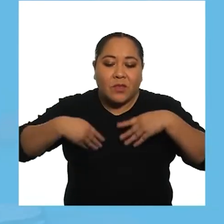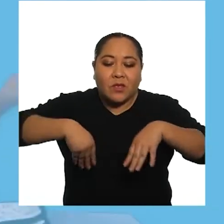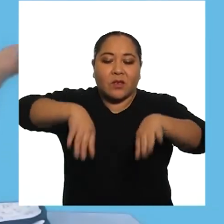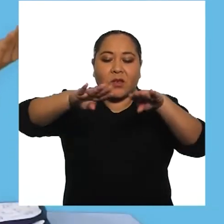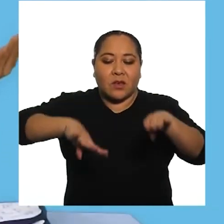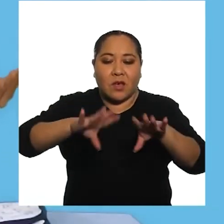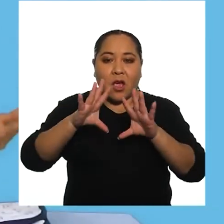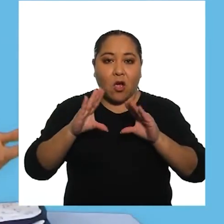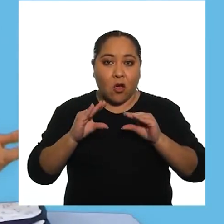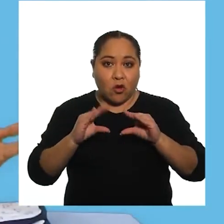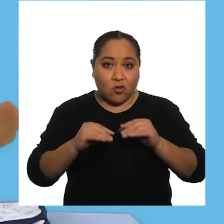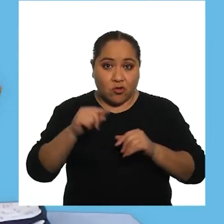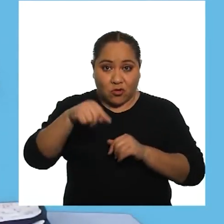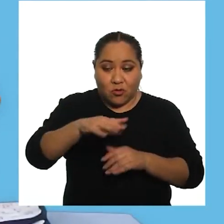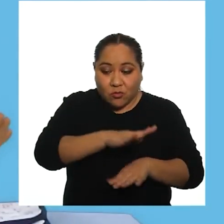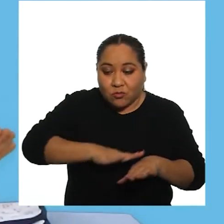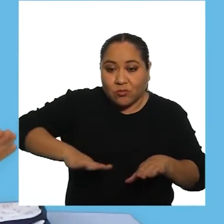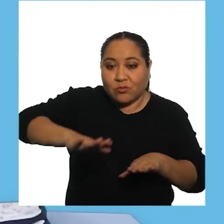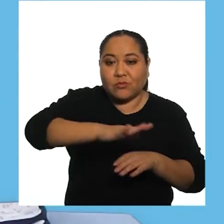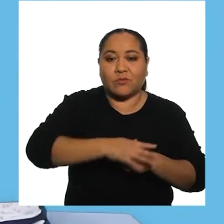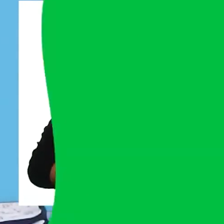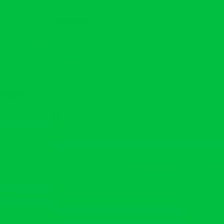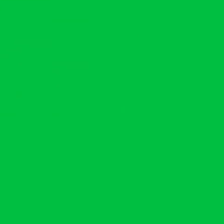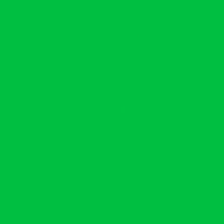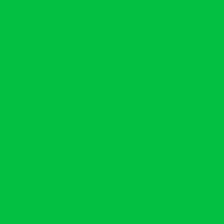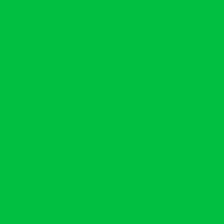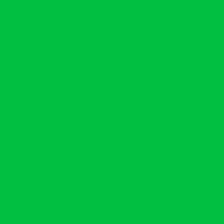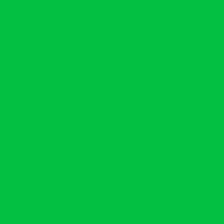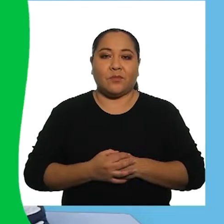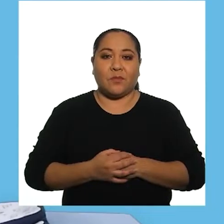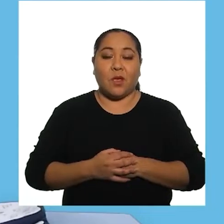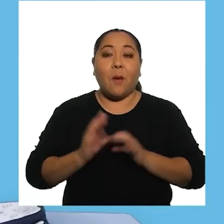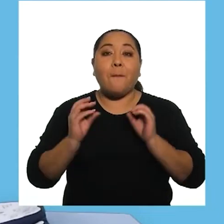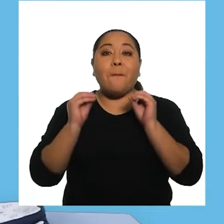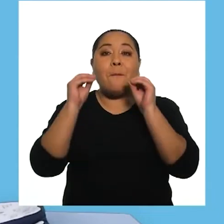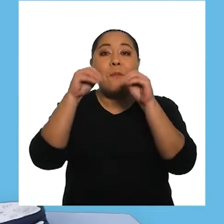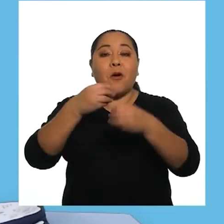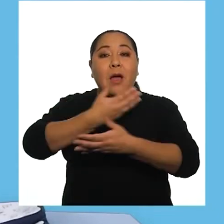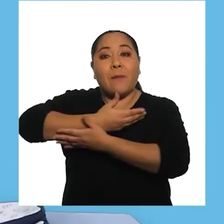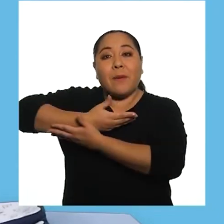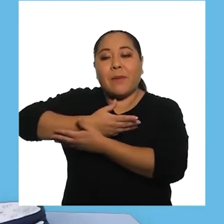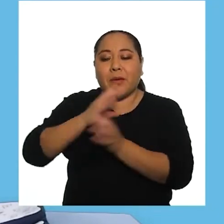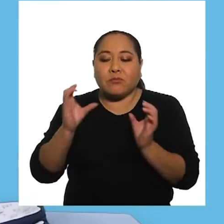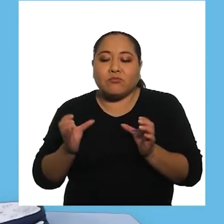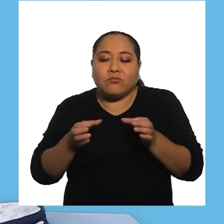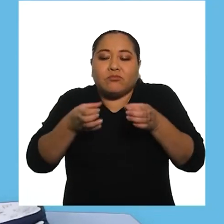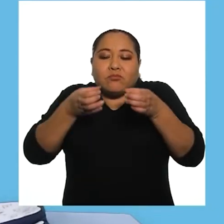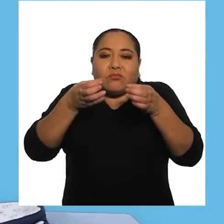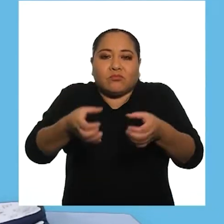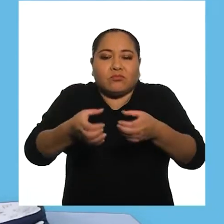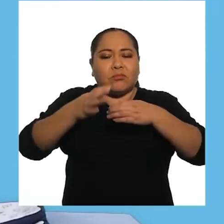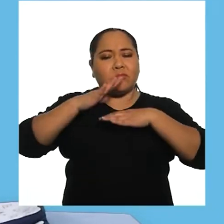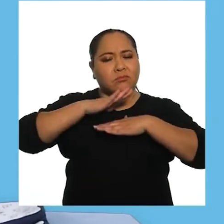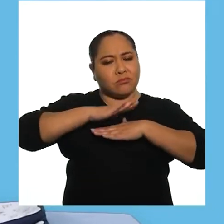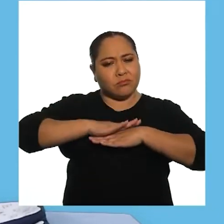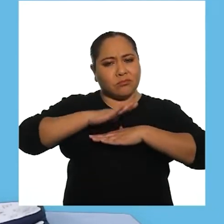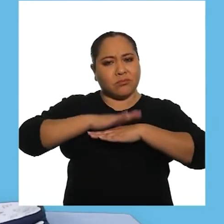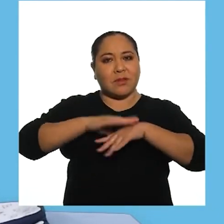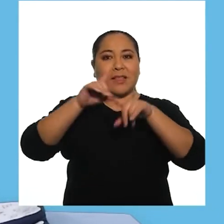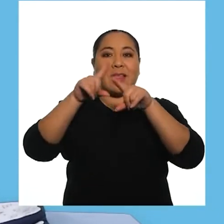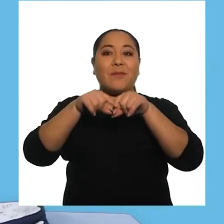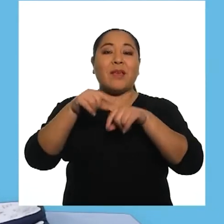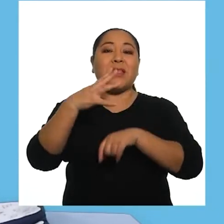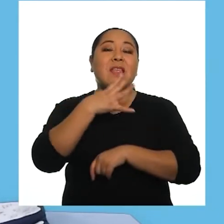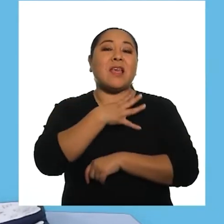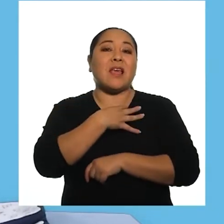Extiendan la colchoneta o lo que sirva como tal Ubica al bebé en una posición cómoda